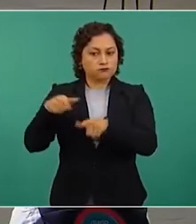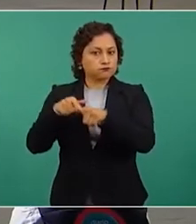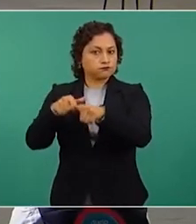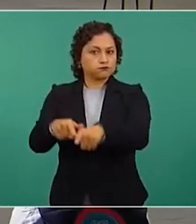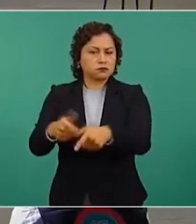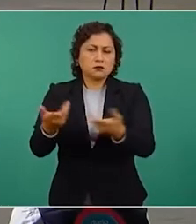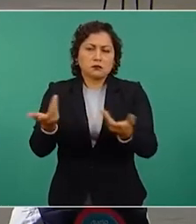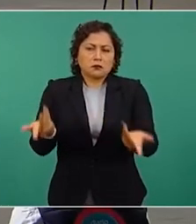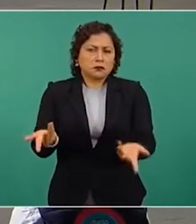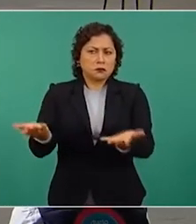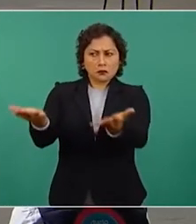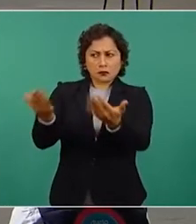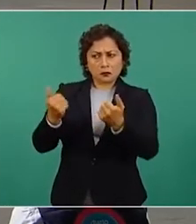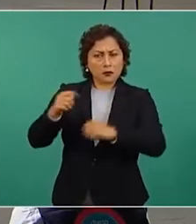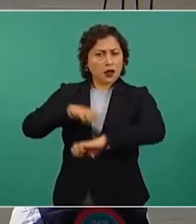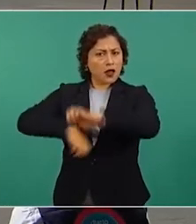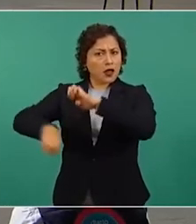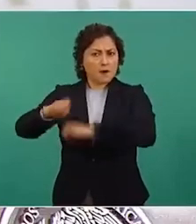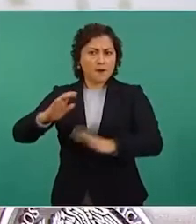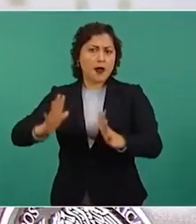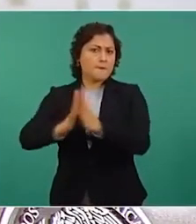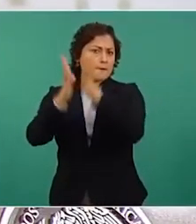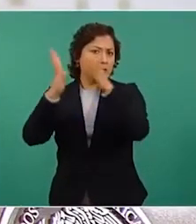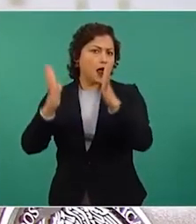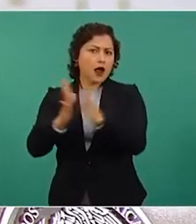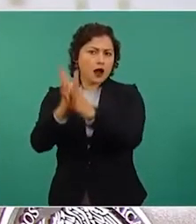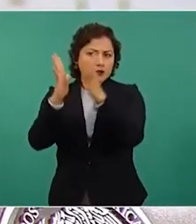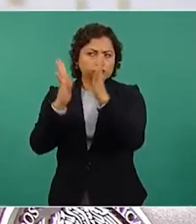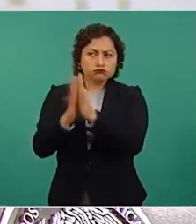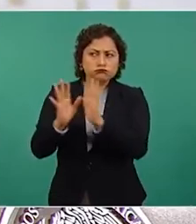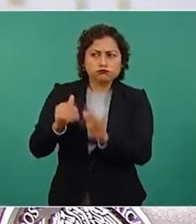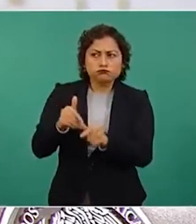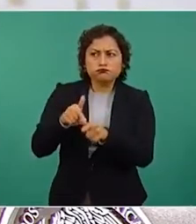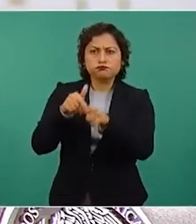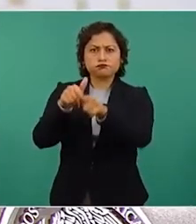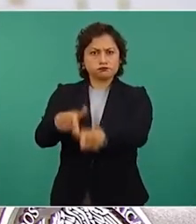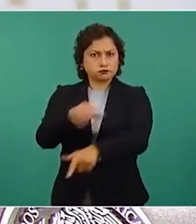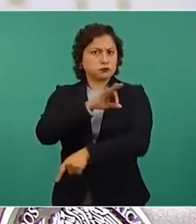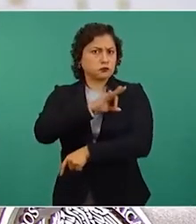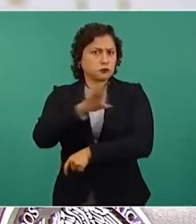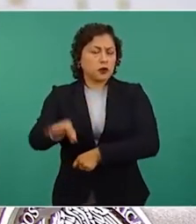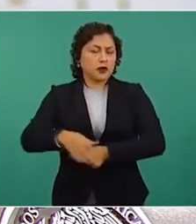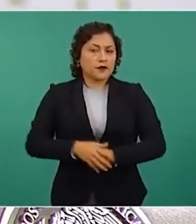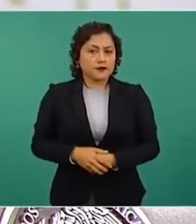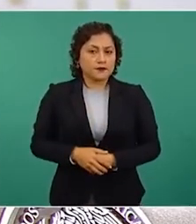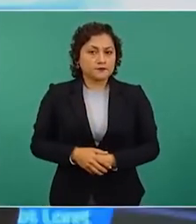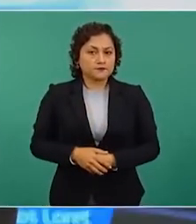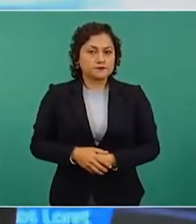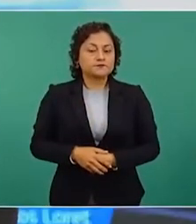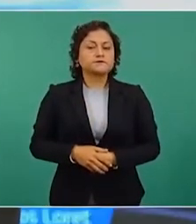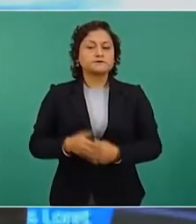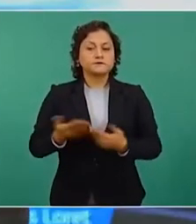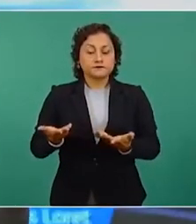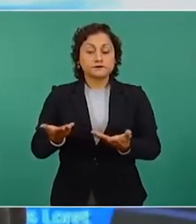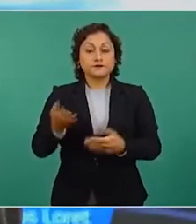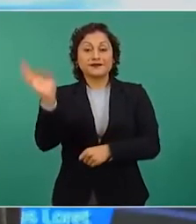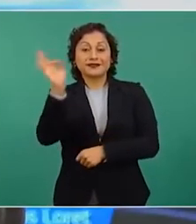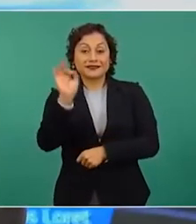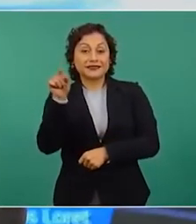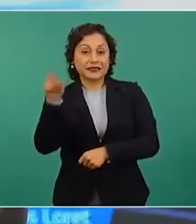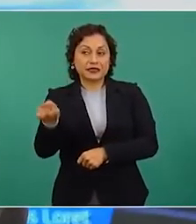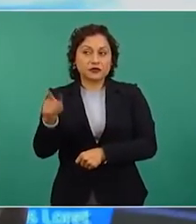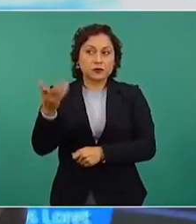negar la participación de las empresas en los procedimientos de adquisición, lo cual viola la ley. Desde